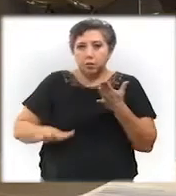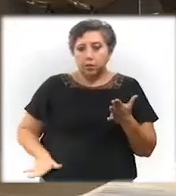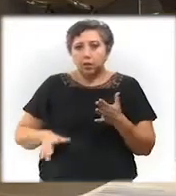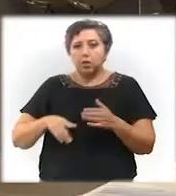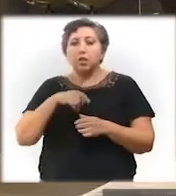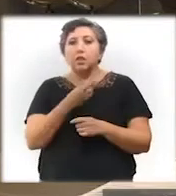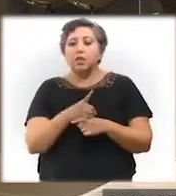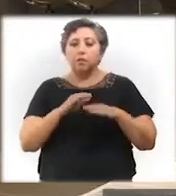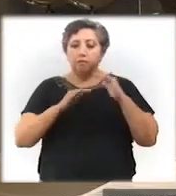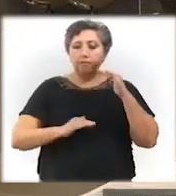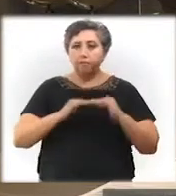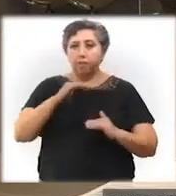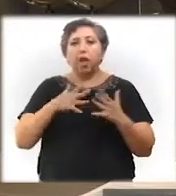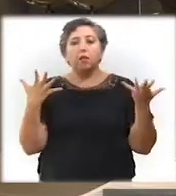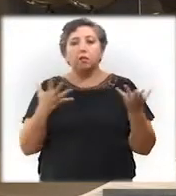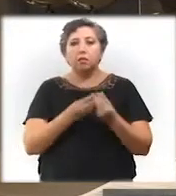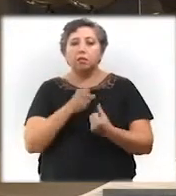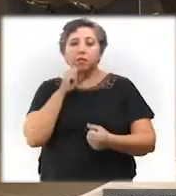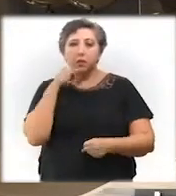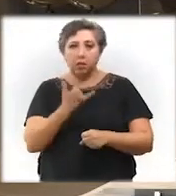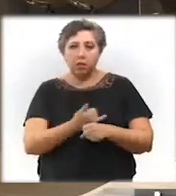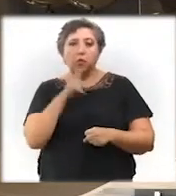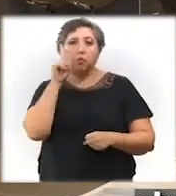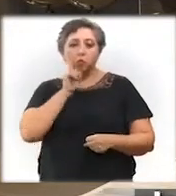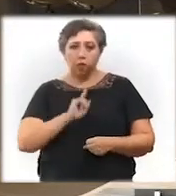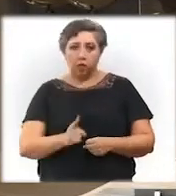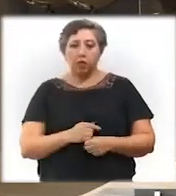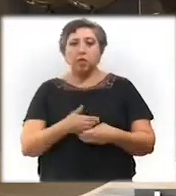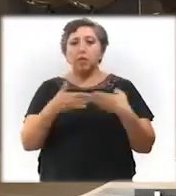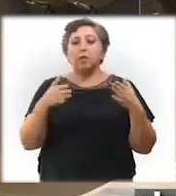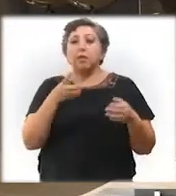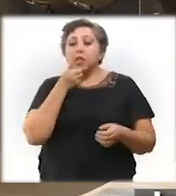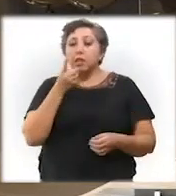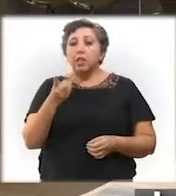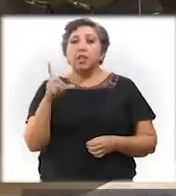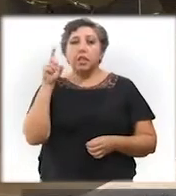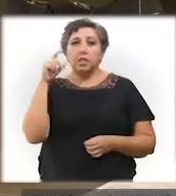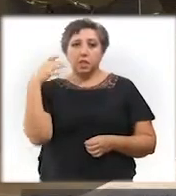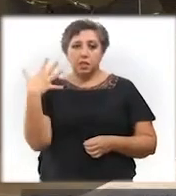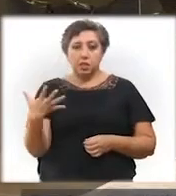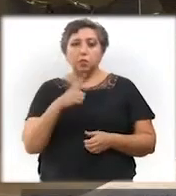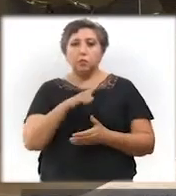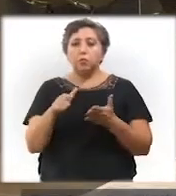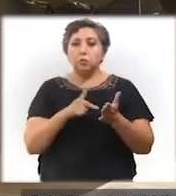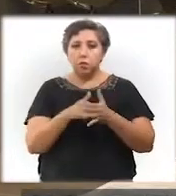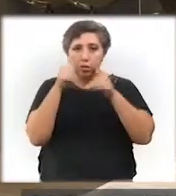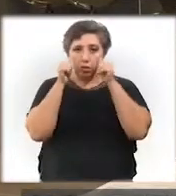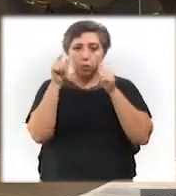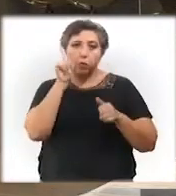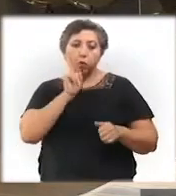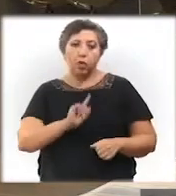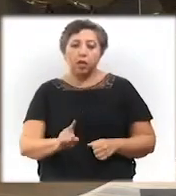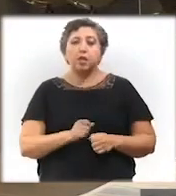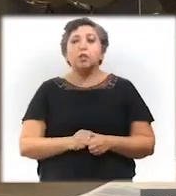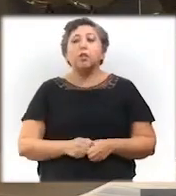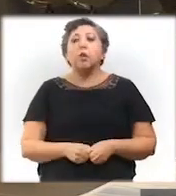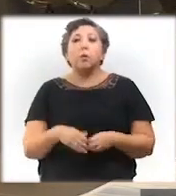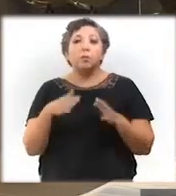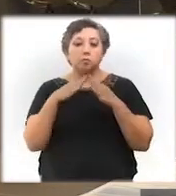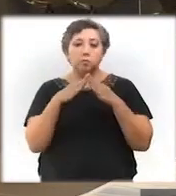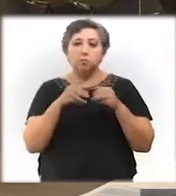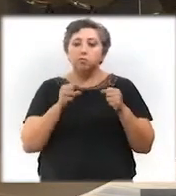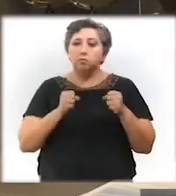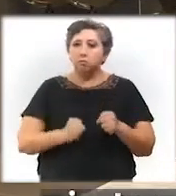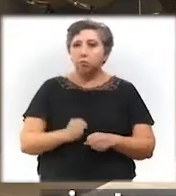desigualdad de género, creando la Secretaría de las Mujeres, abriendo 35 centros de atención y programas como Mujeres con Vivienda Segura o Créditos para